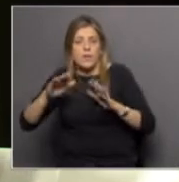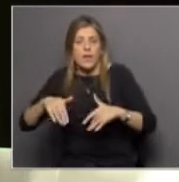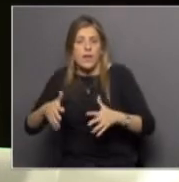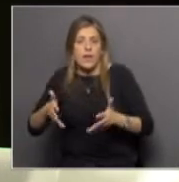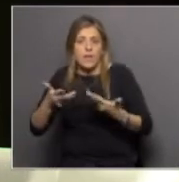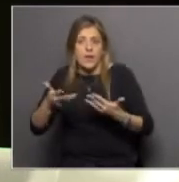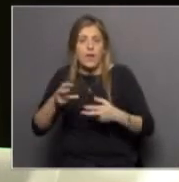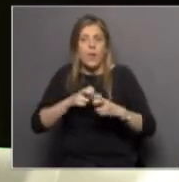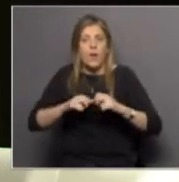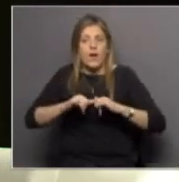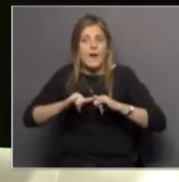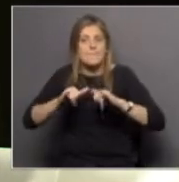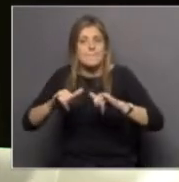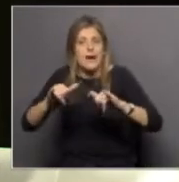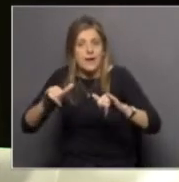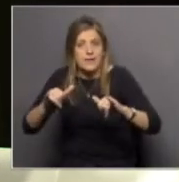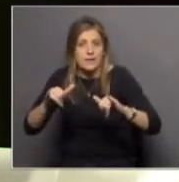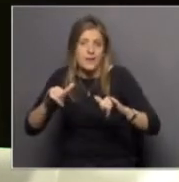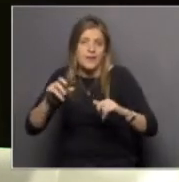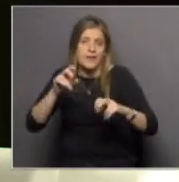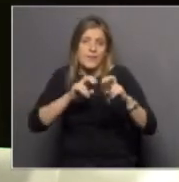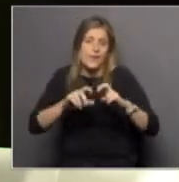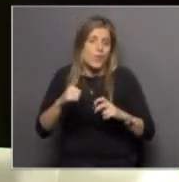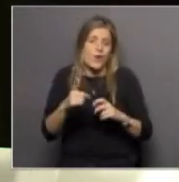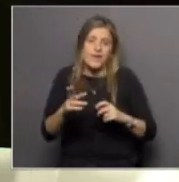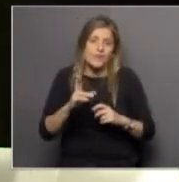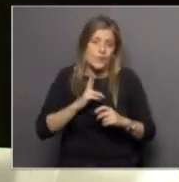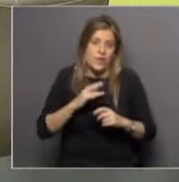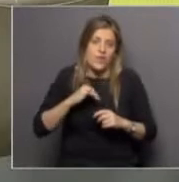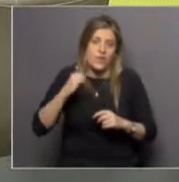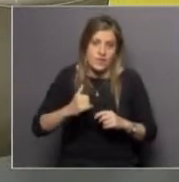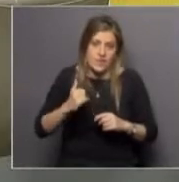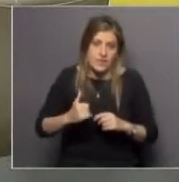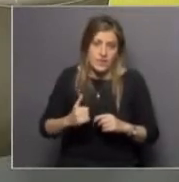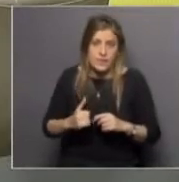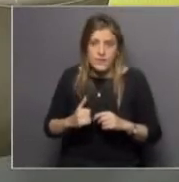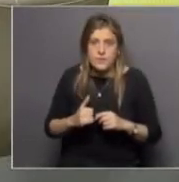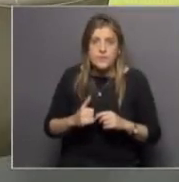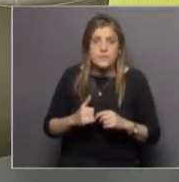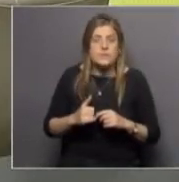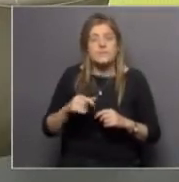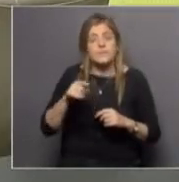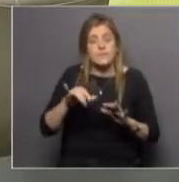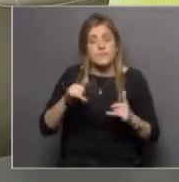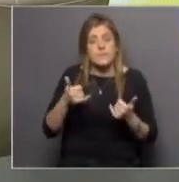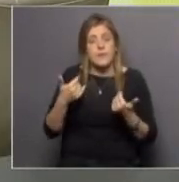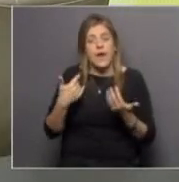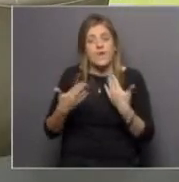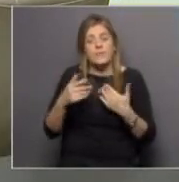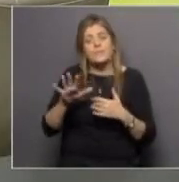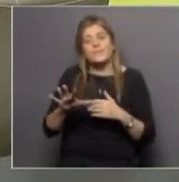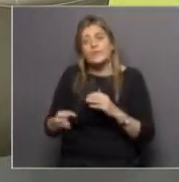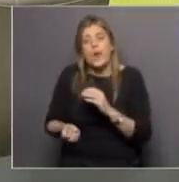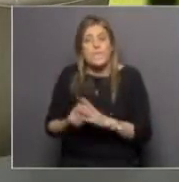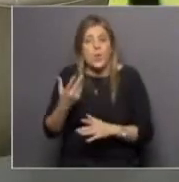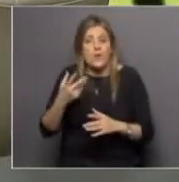las campañas de cesación de tabaco en definitiva no den el resultado buscado por eso hablábamos al principio de una moda